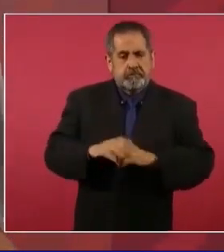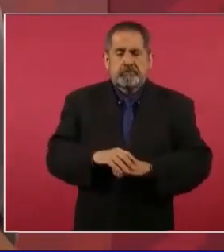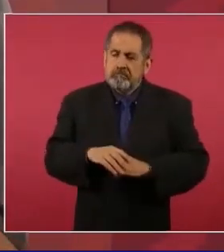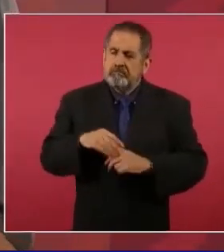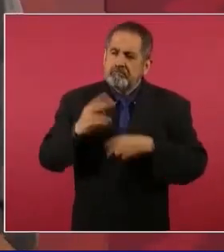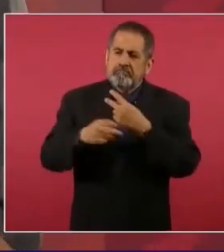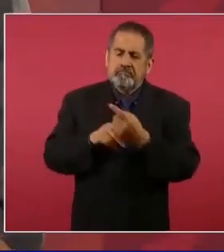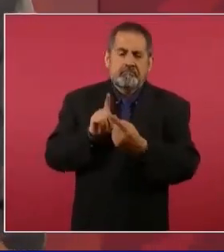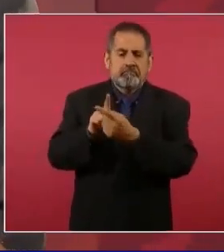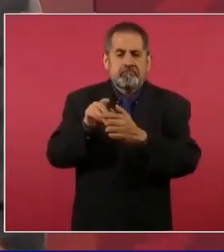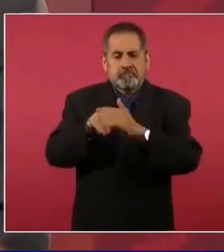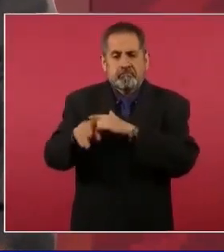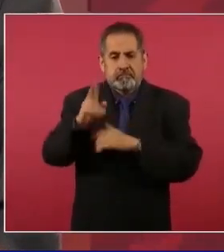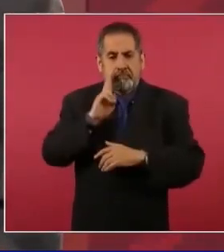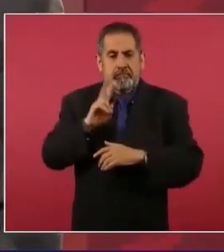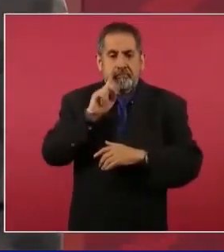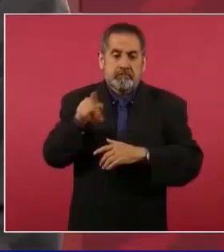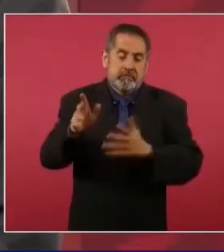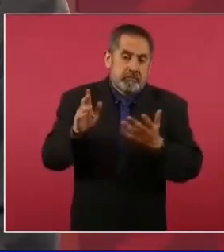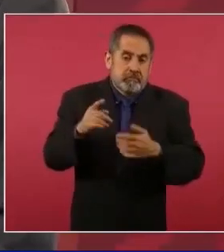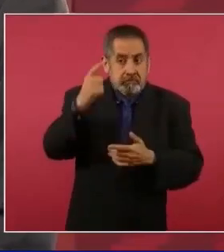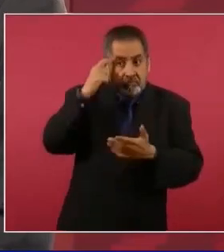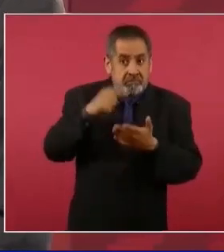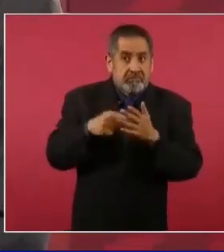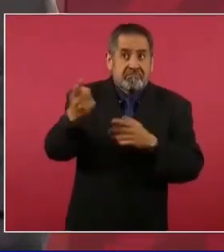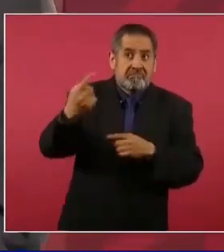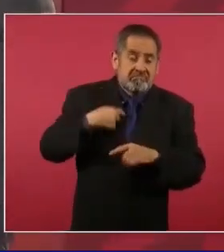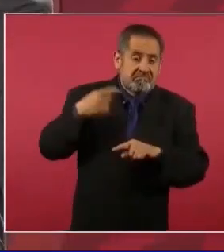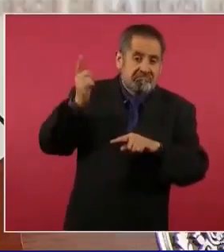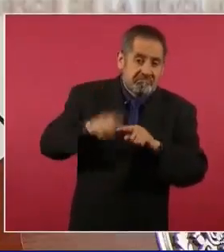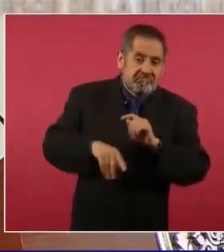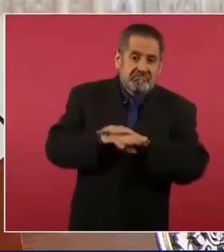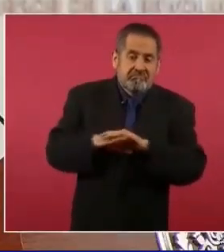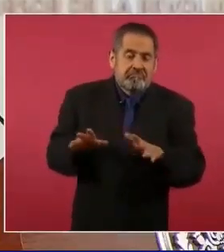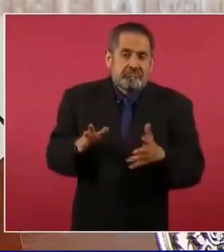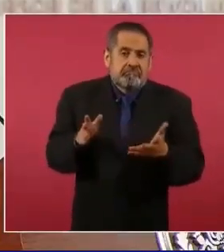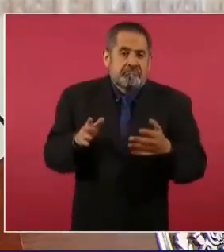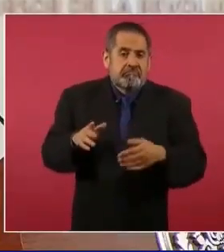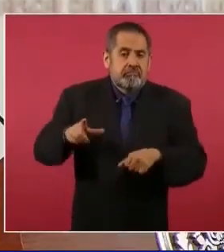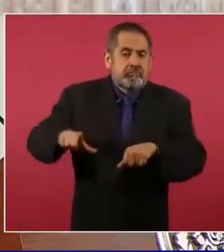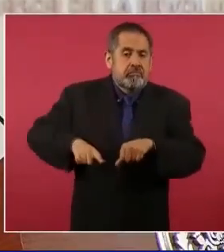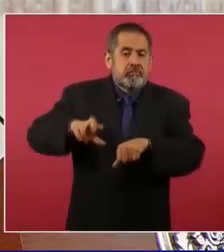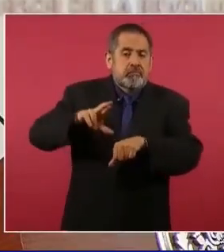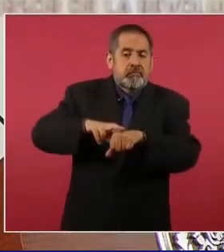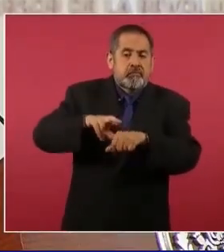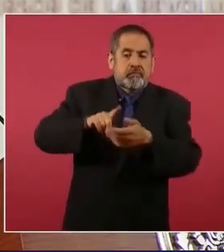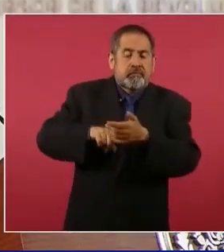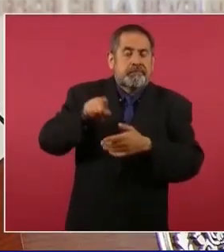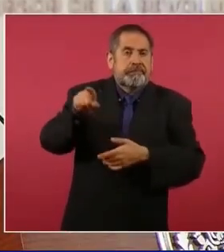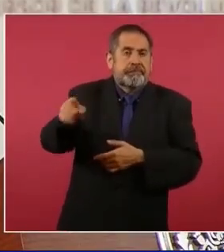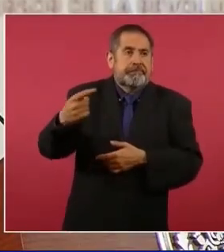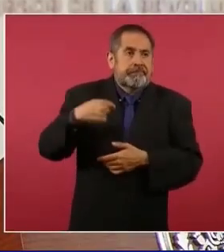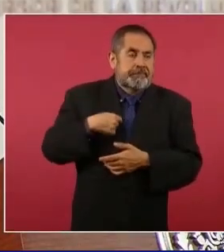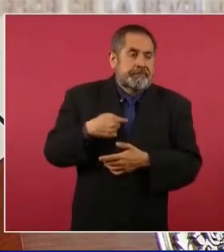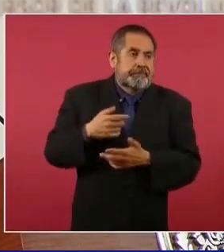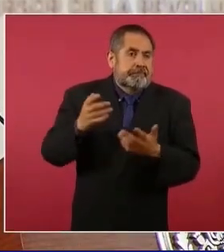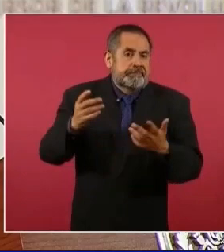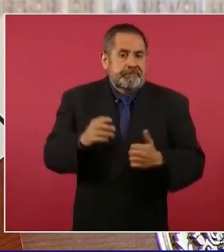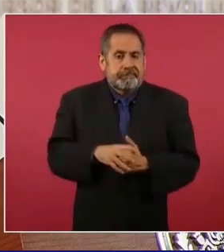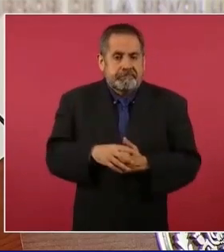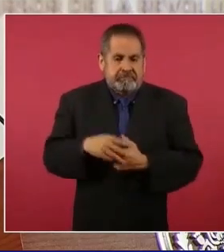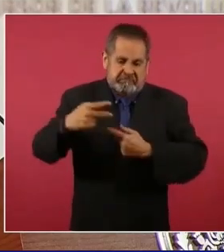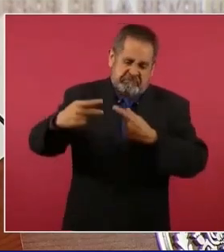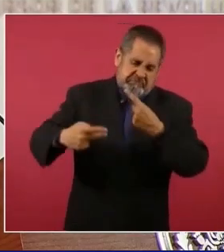pues aquí se acabó, porque si me va a